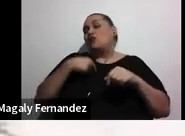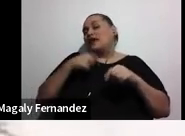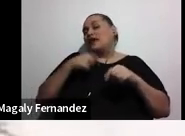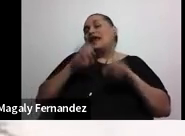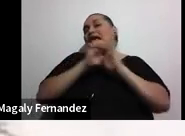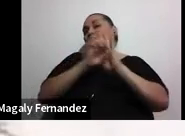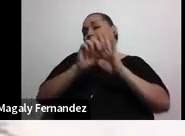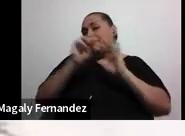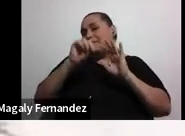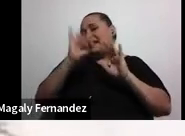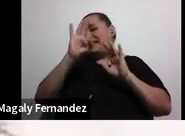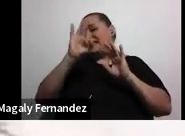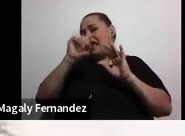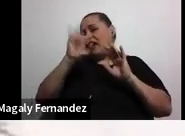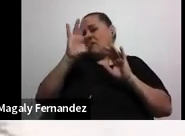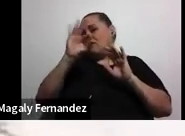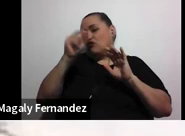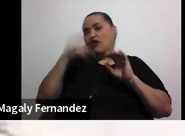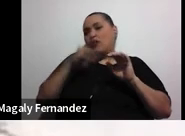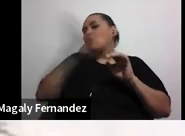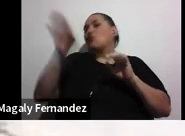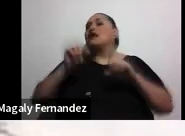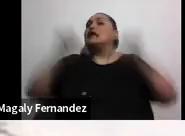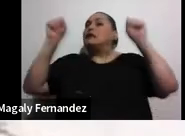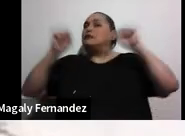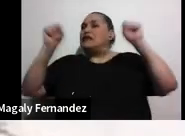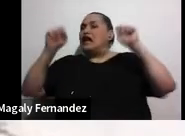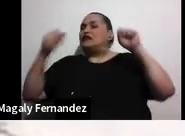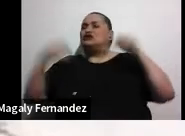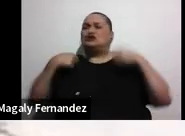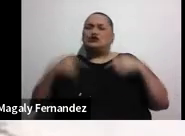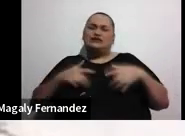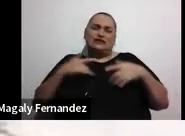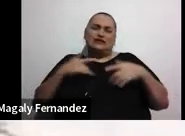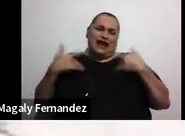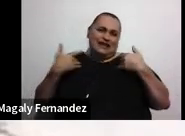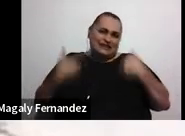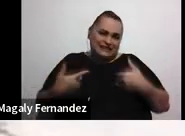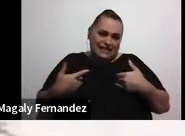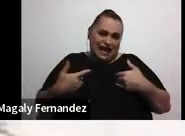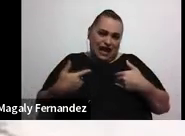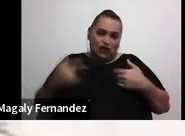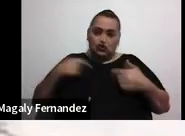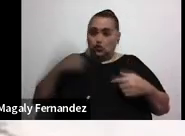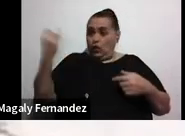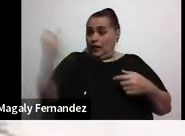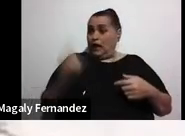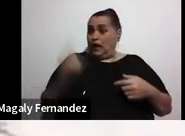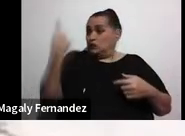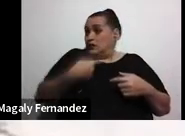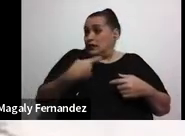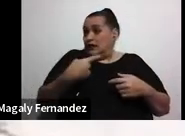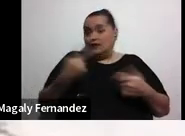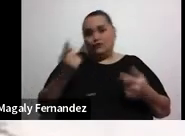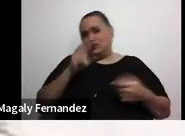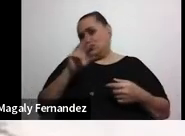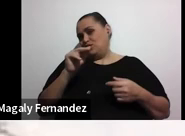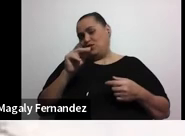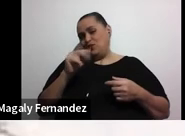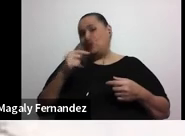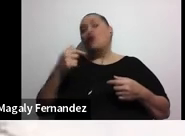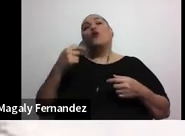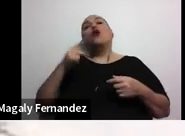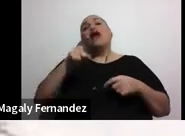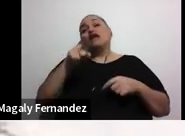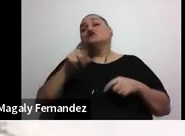y hace ejercicio un día y se puede sentir súper cansado y dolorido pero no va bajar de peso solo por hacer ejercicio un día es por hacerlo un